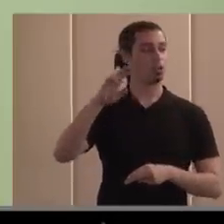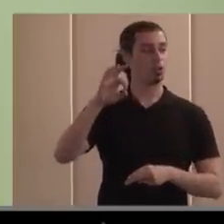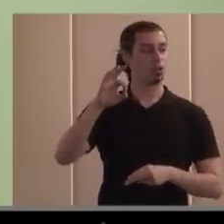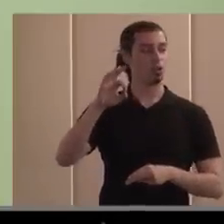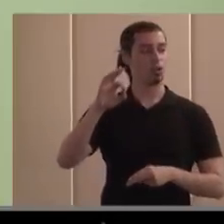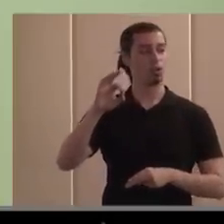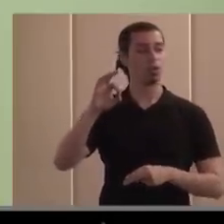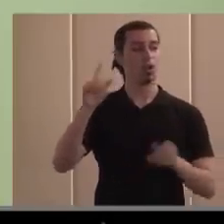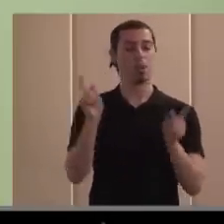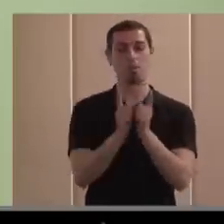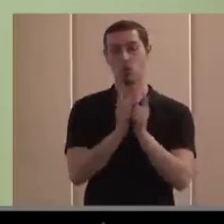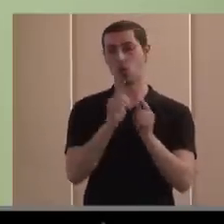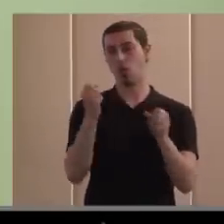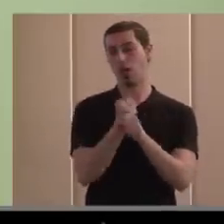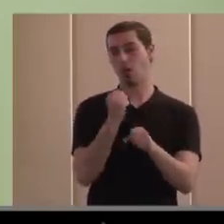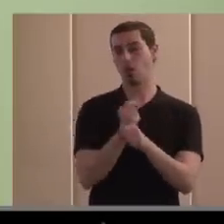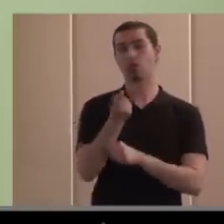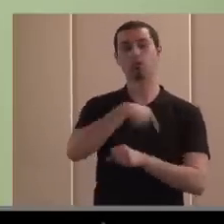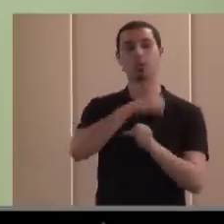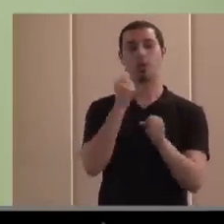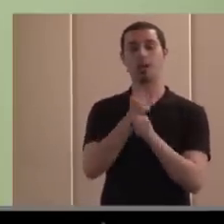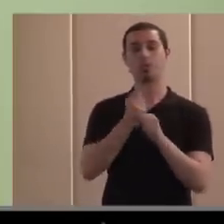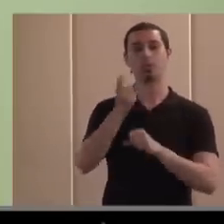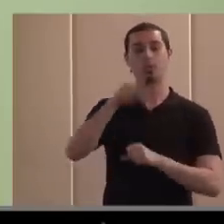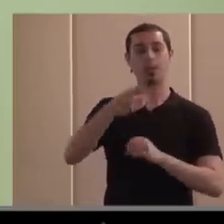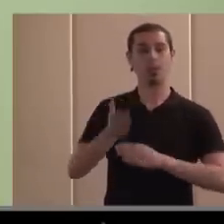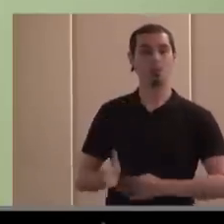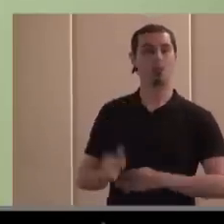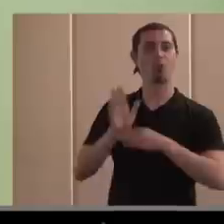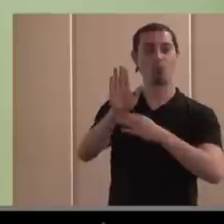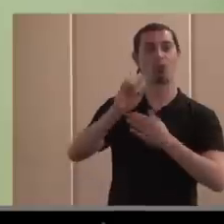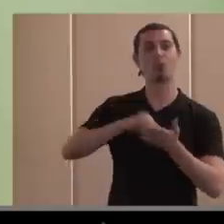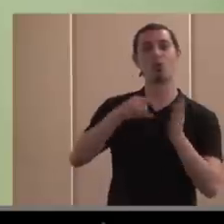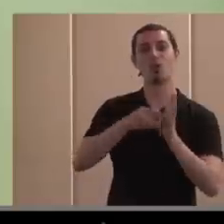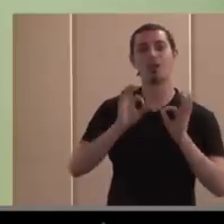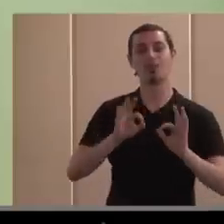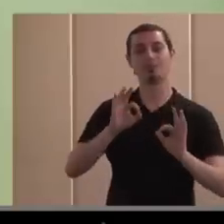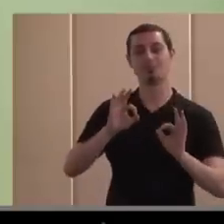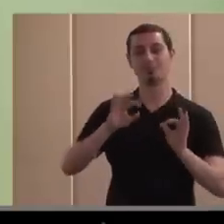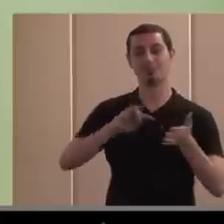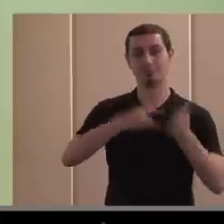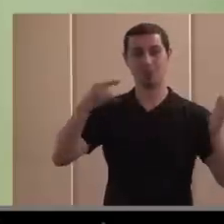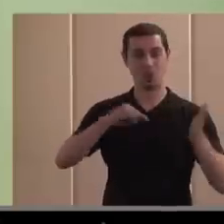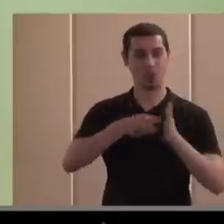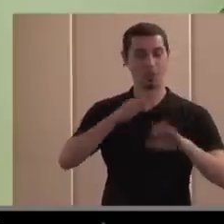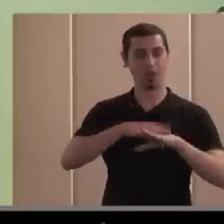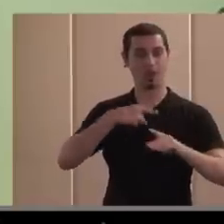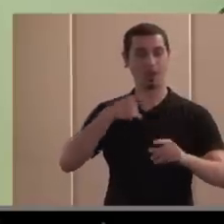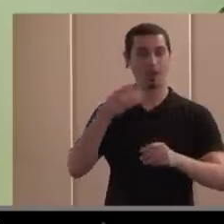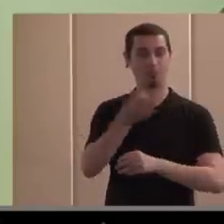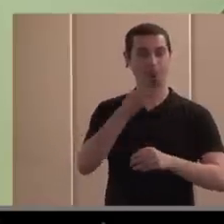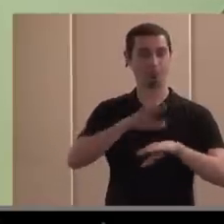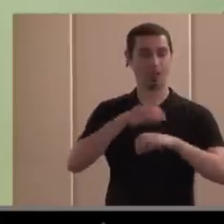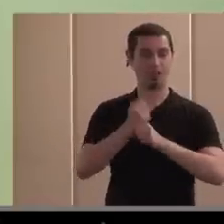estamos trabajando también en el ámbito de proponer soluciones tecnológicas que permitan dotar de mayor eficiencia los procesos de empleo con